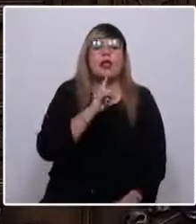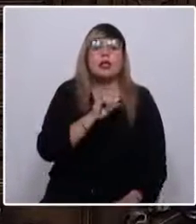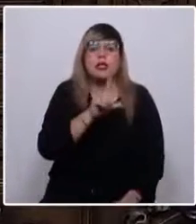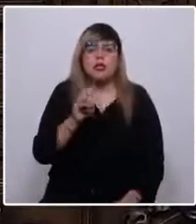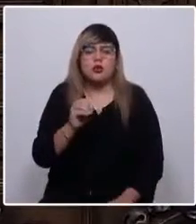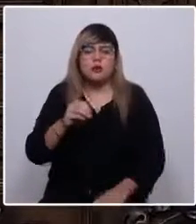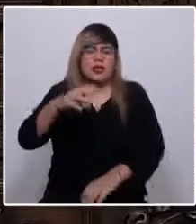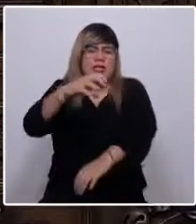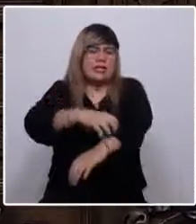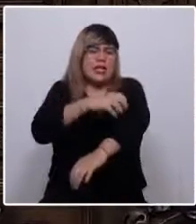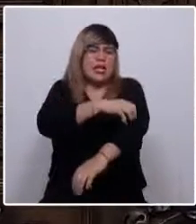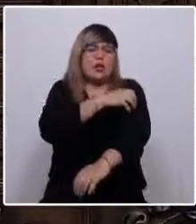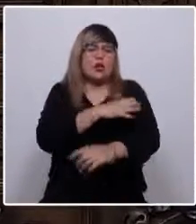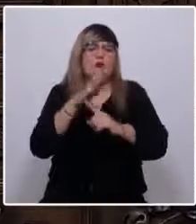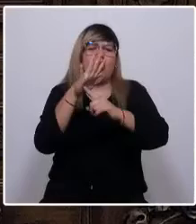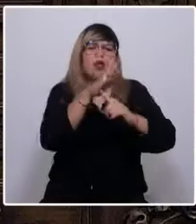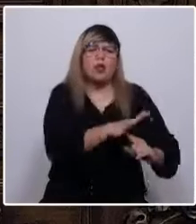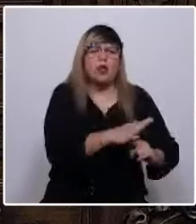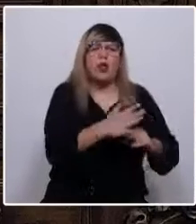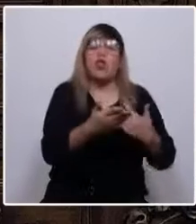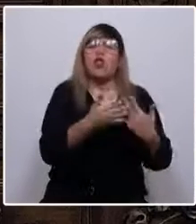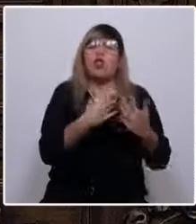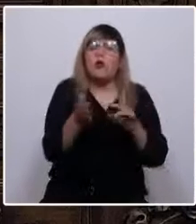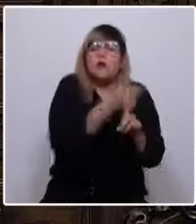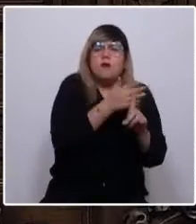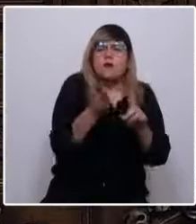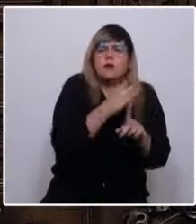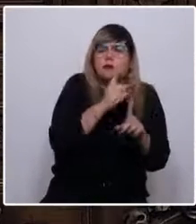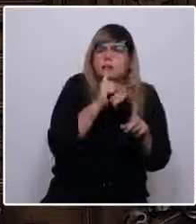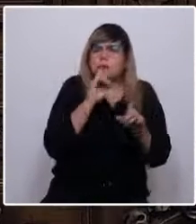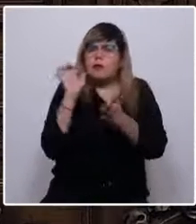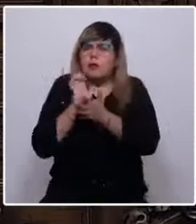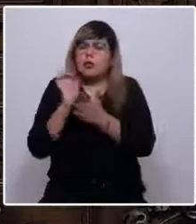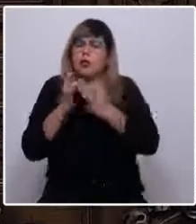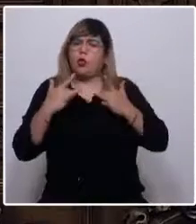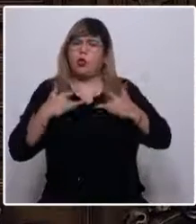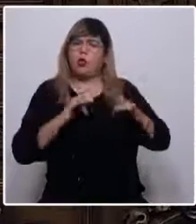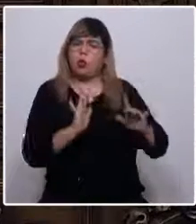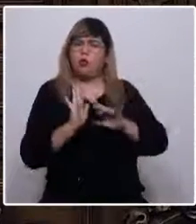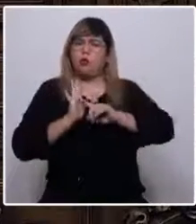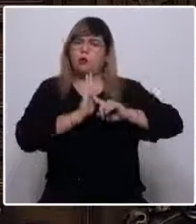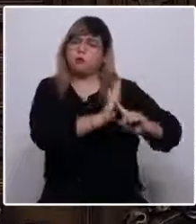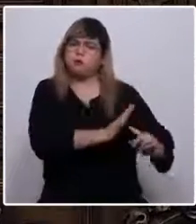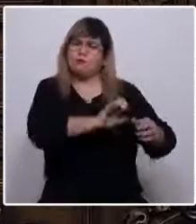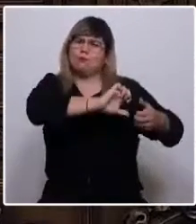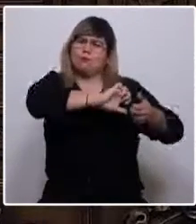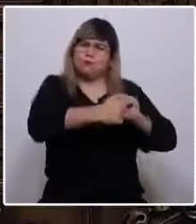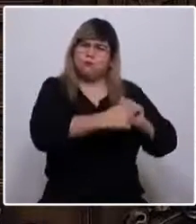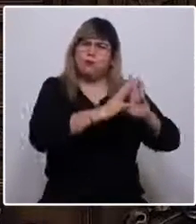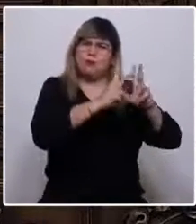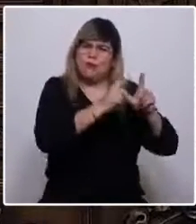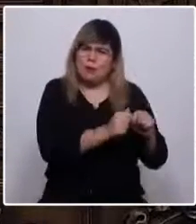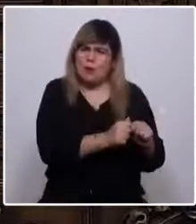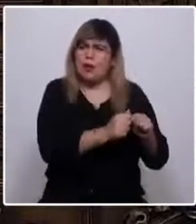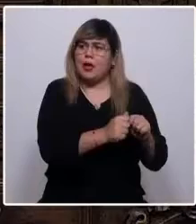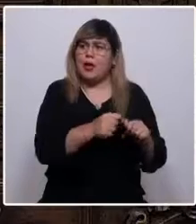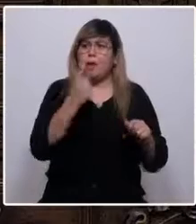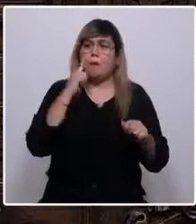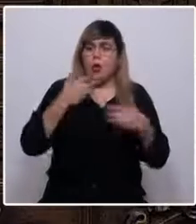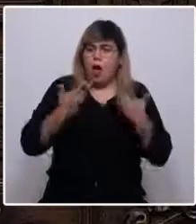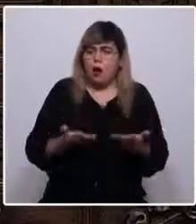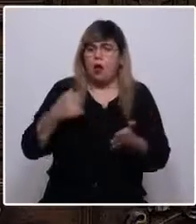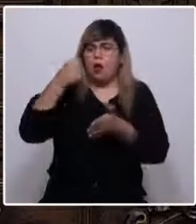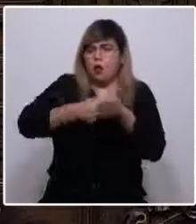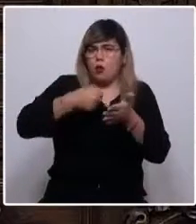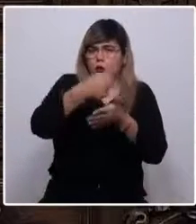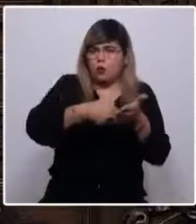territorios excluidos, donde la violencia silenciosa del Estado segregó, destruyó miles de familias, pero aún luchan y